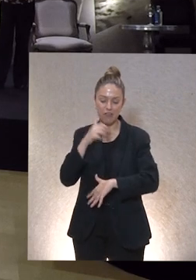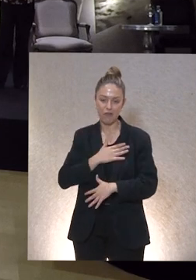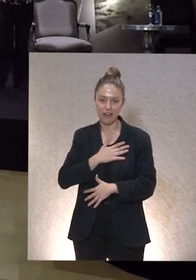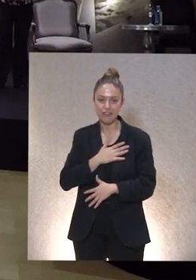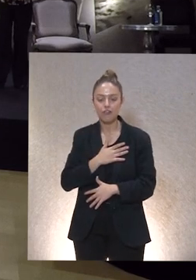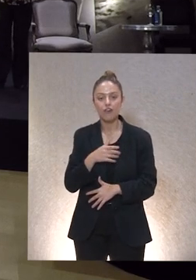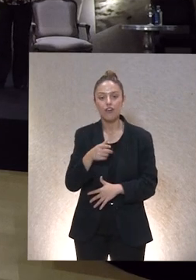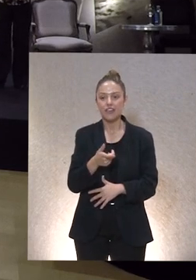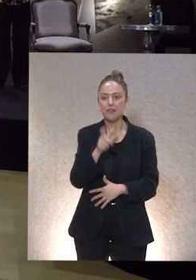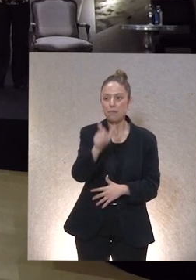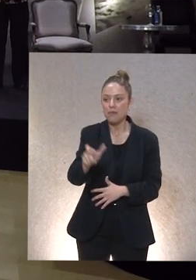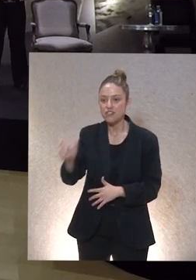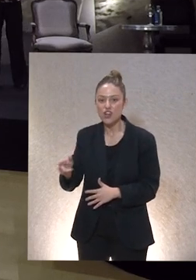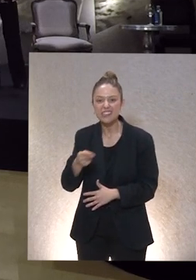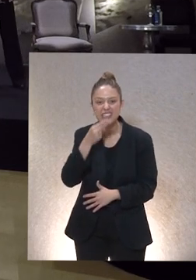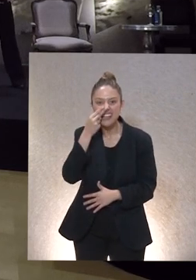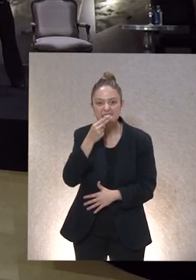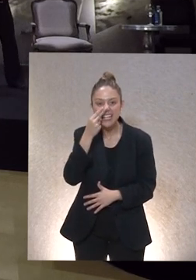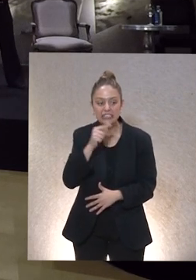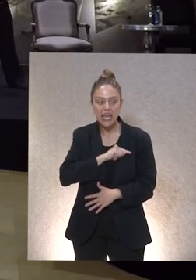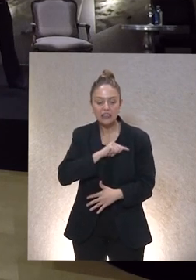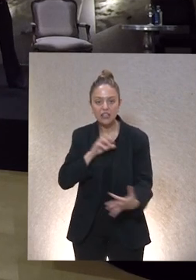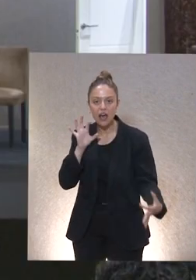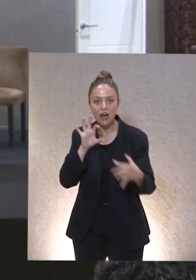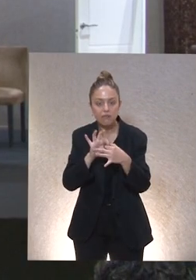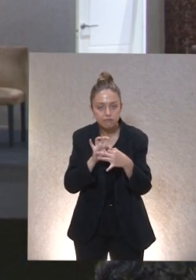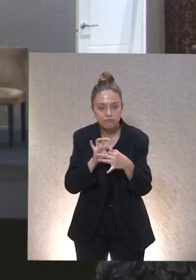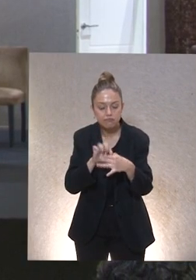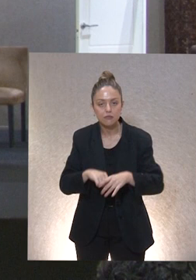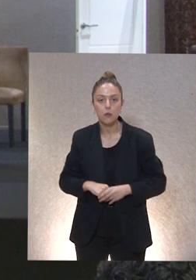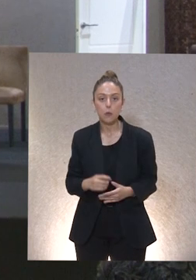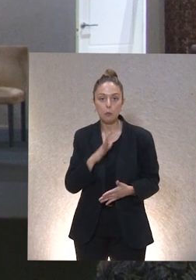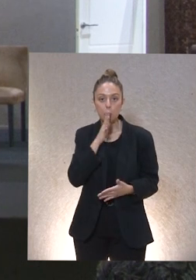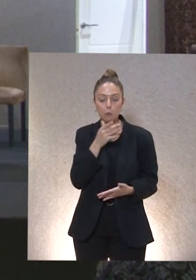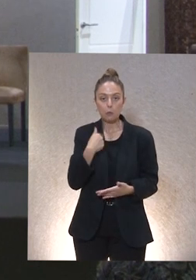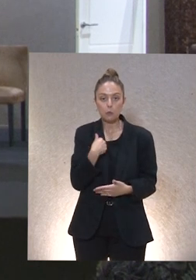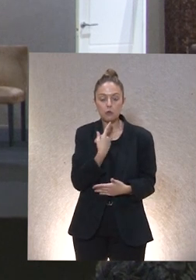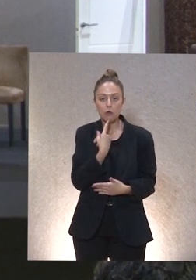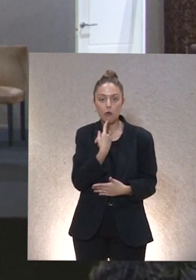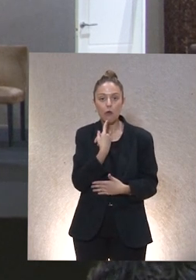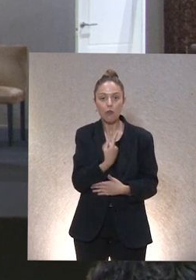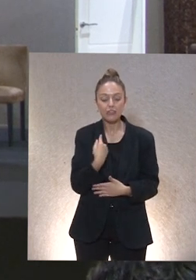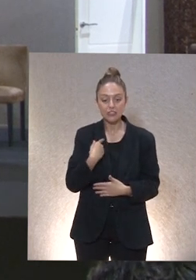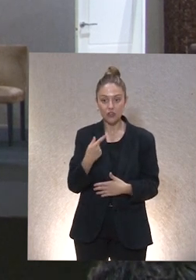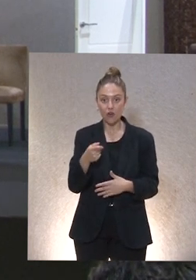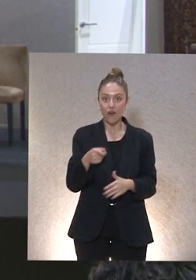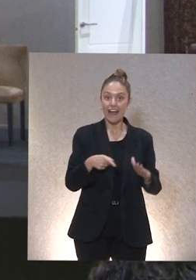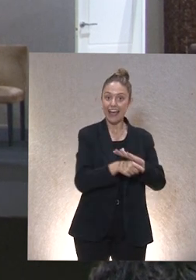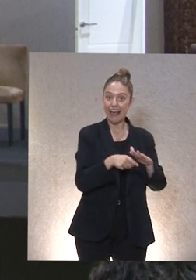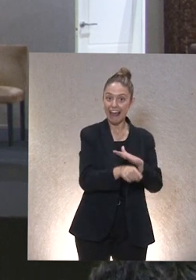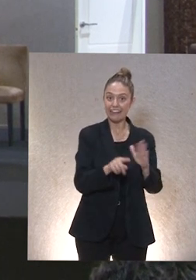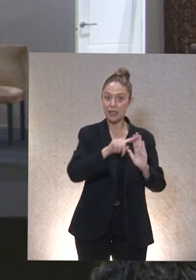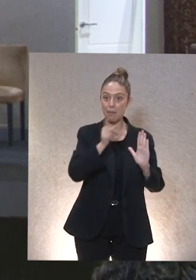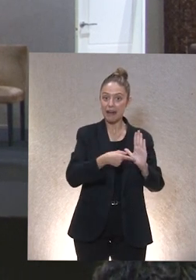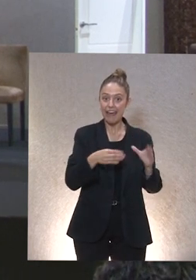tantas personas interesadas por la ética. Porque, como ya ha indicado la gerente de Plena e Inclusión Asturias,